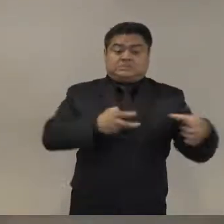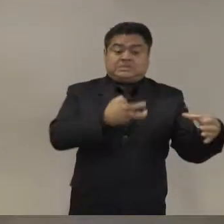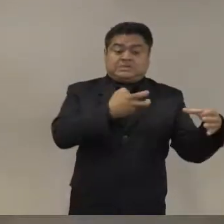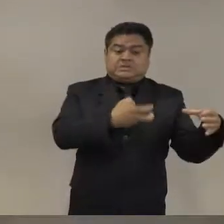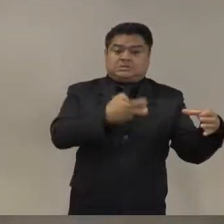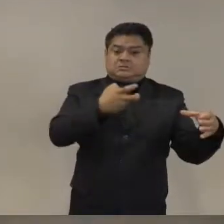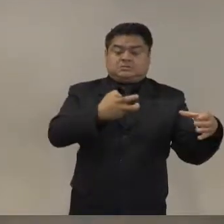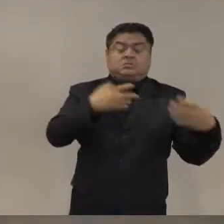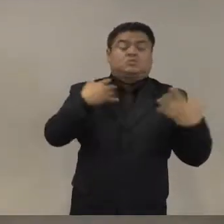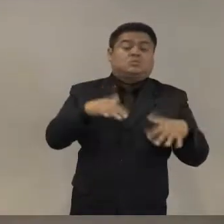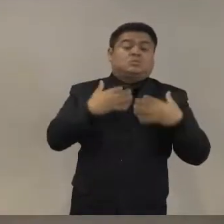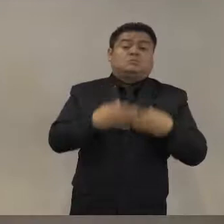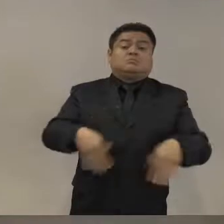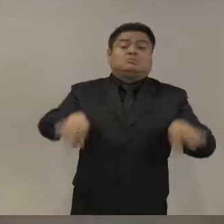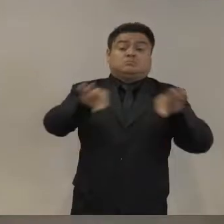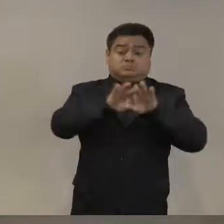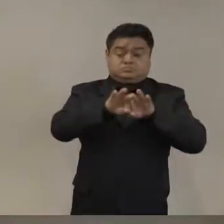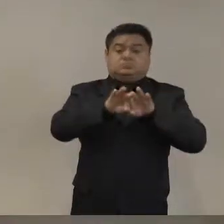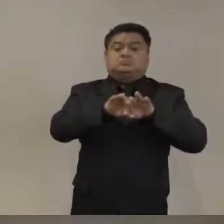la influencia de otros países,